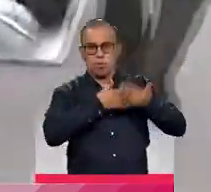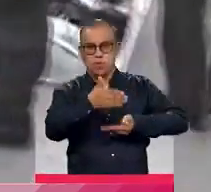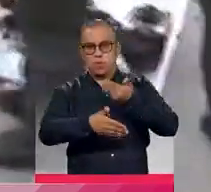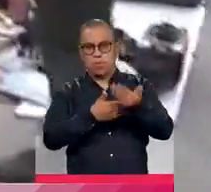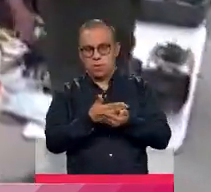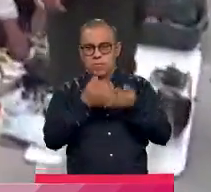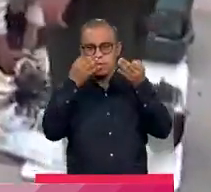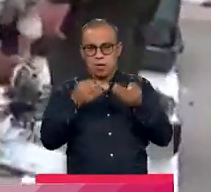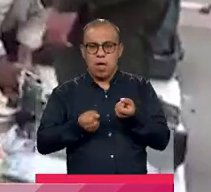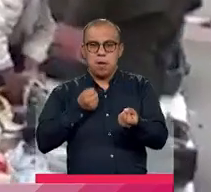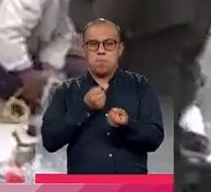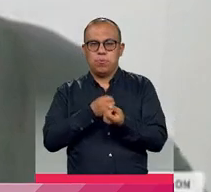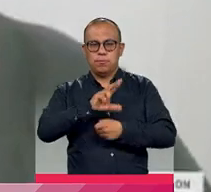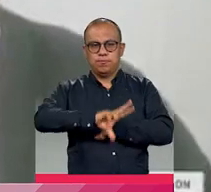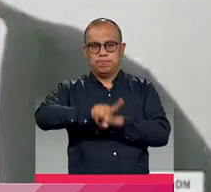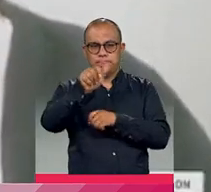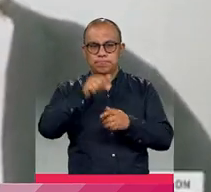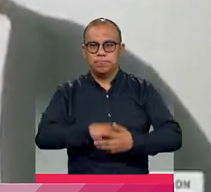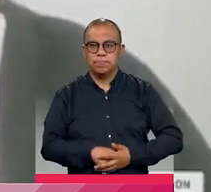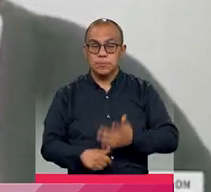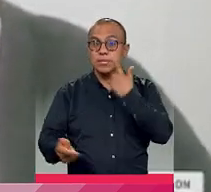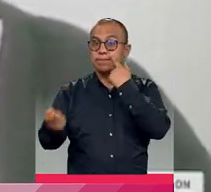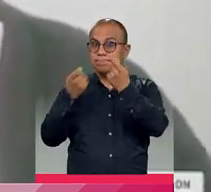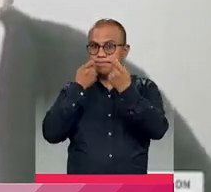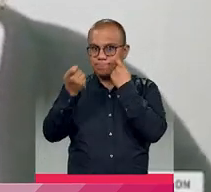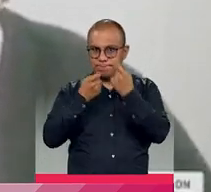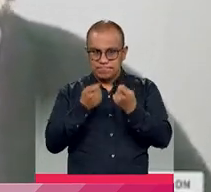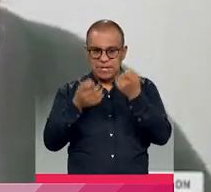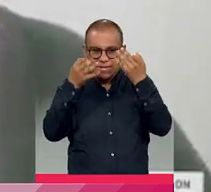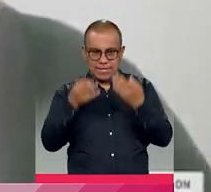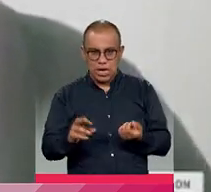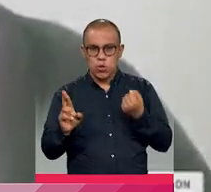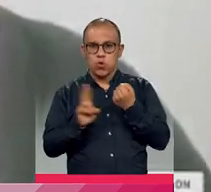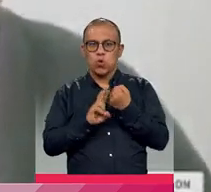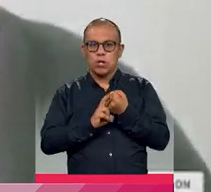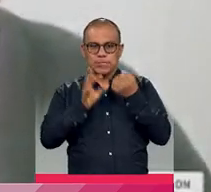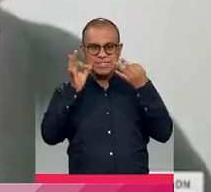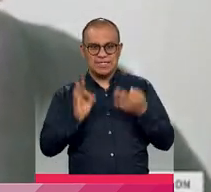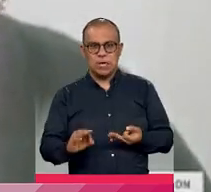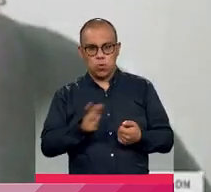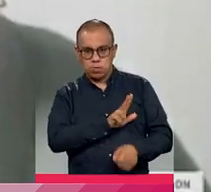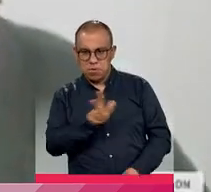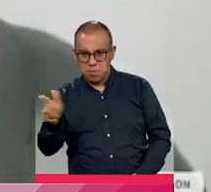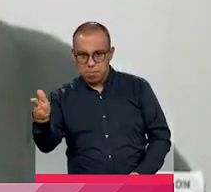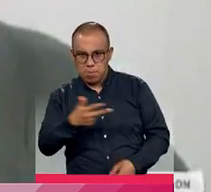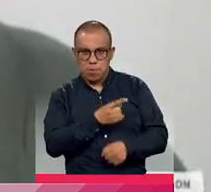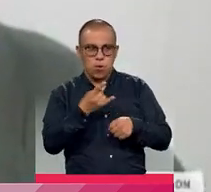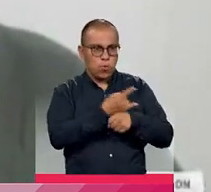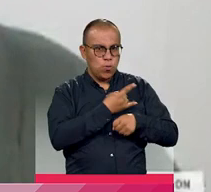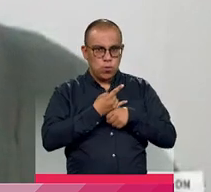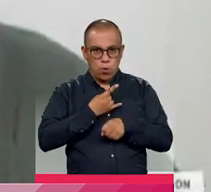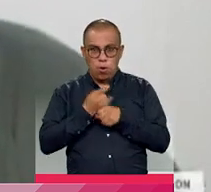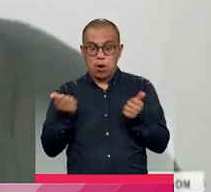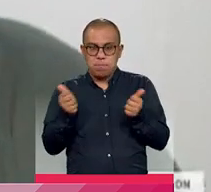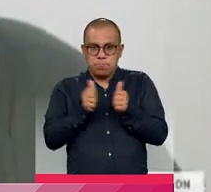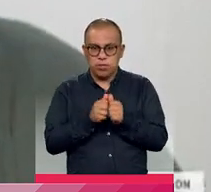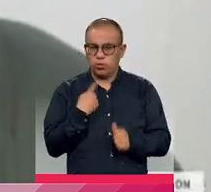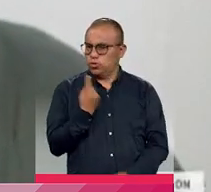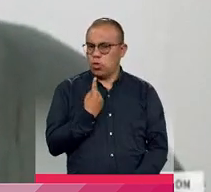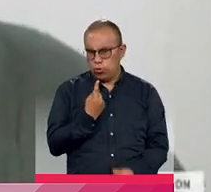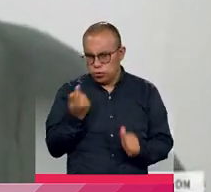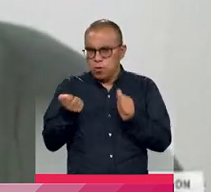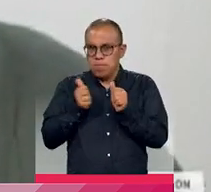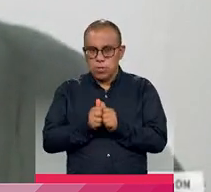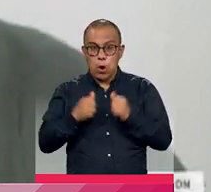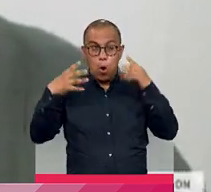por concierto para delinquir. Estrategias como rutas seguras son las que hacemos llamados a utilizar, salir en compañía, evitando tramos no